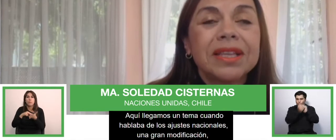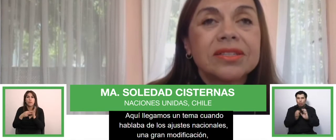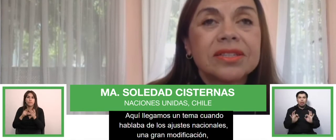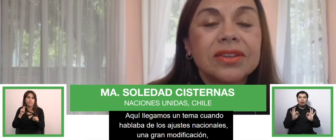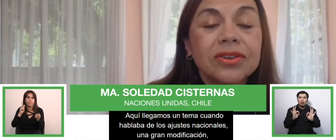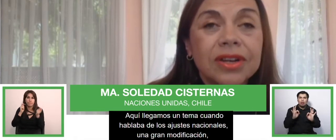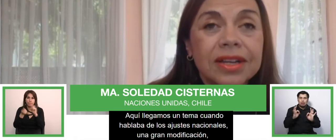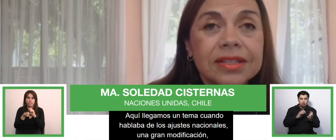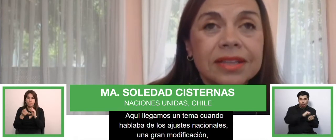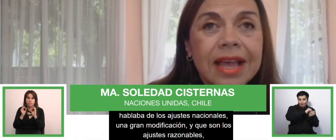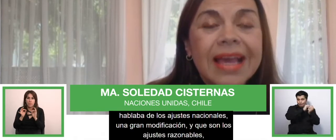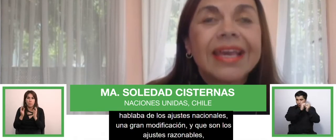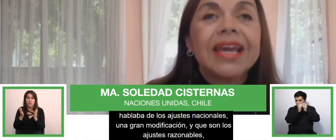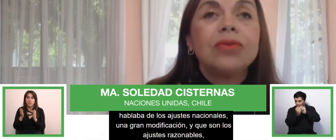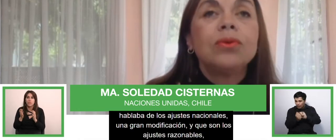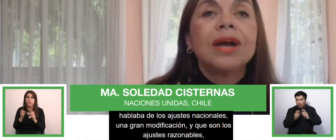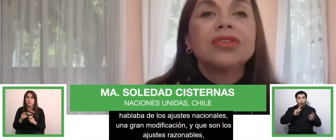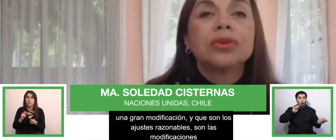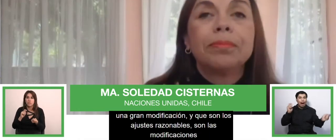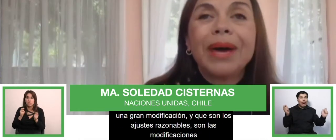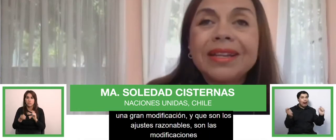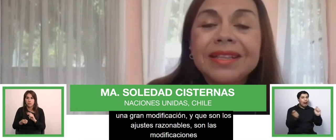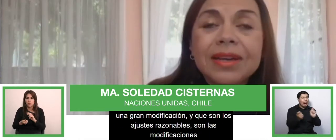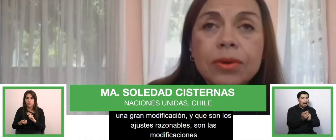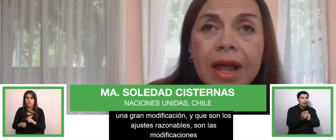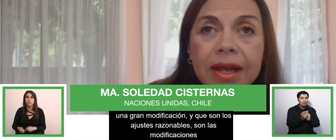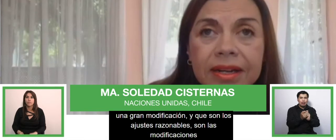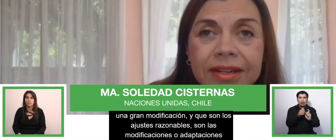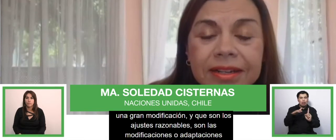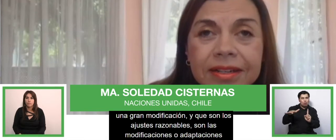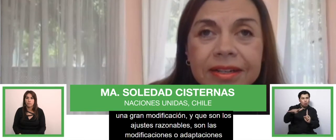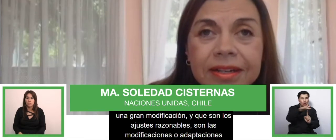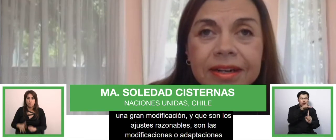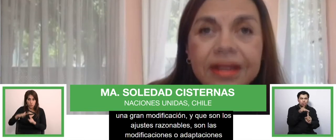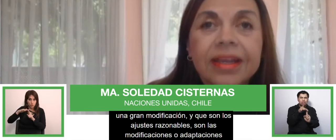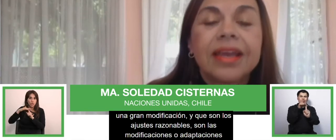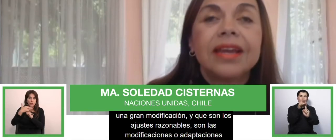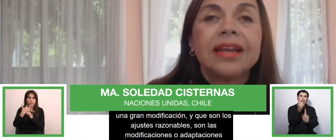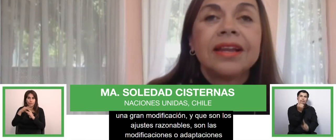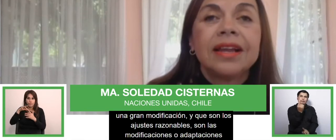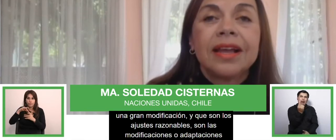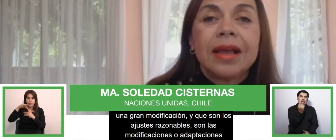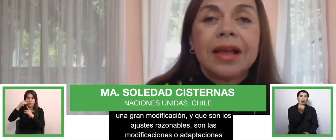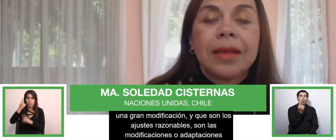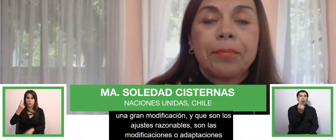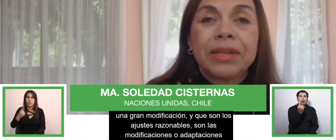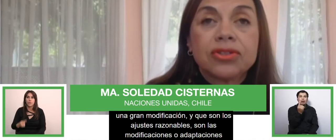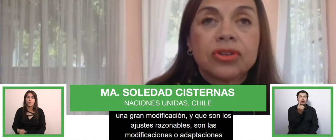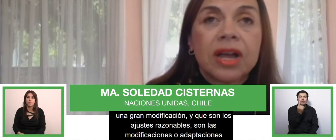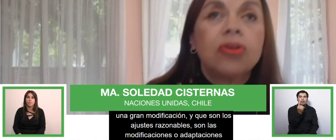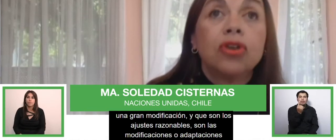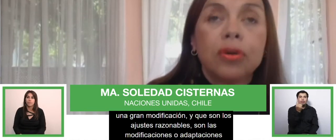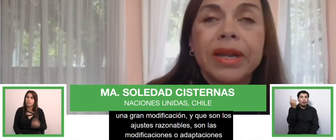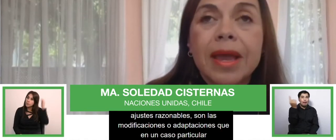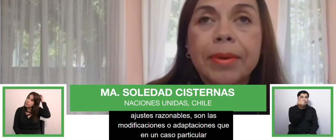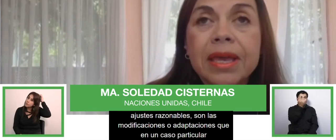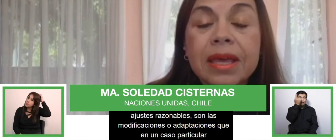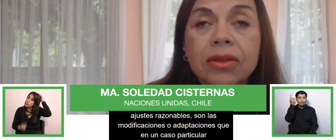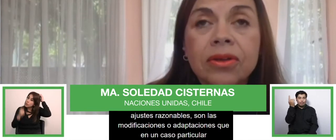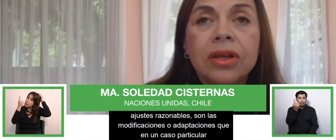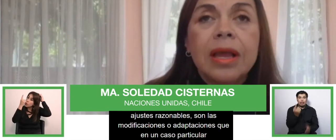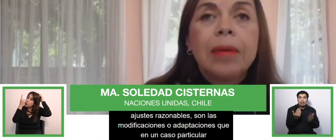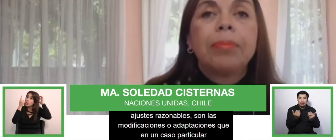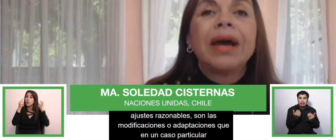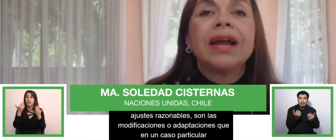adaptaciones que en un caso particular requieren personas con nombre y